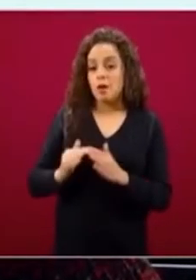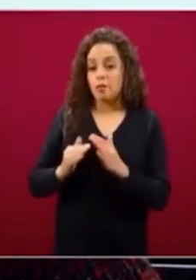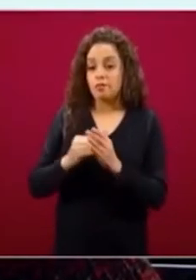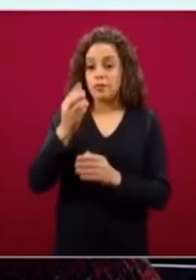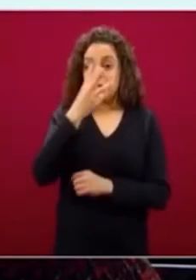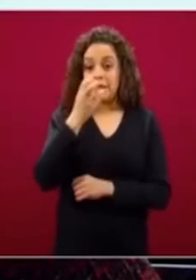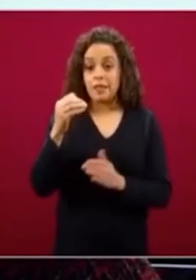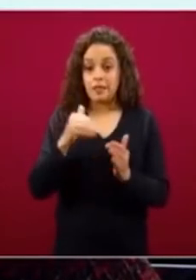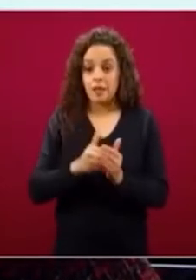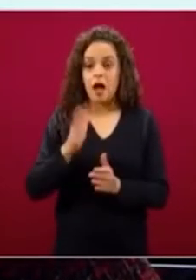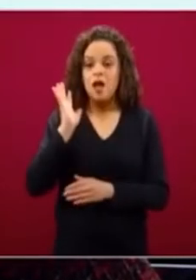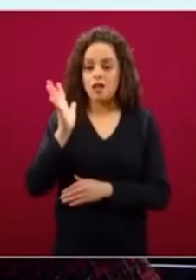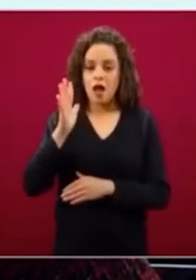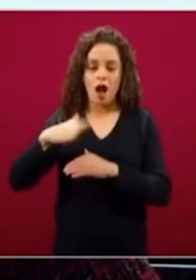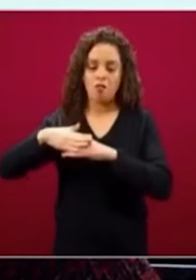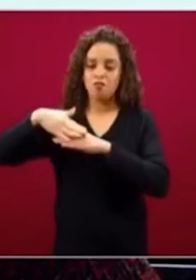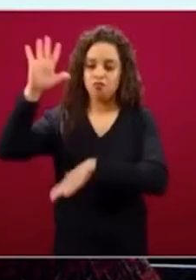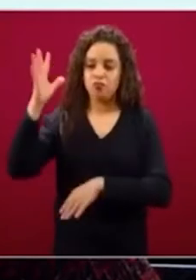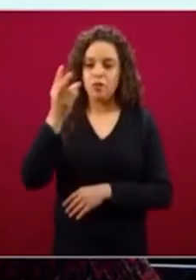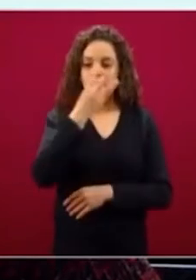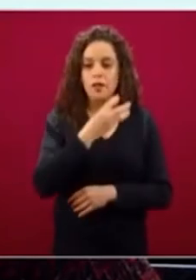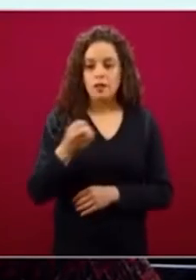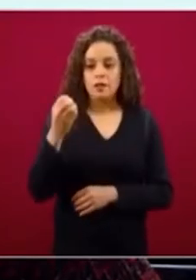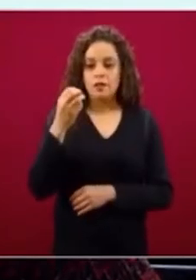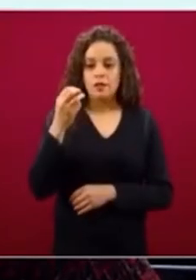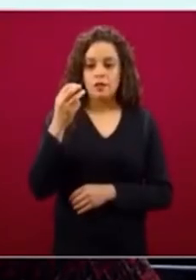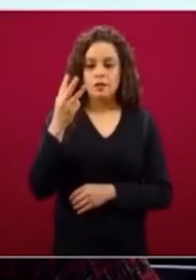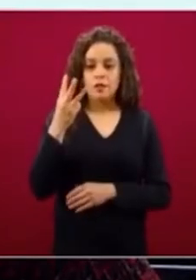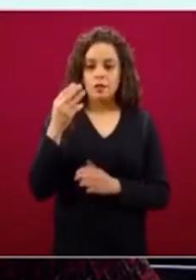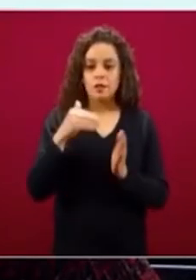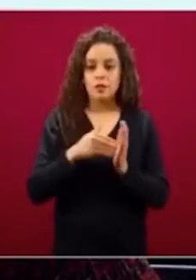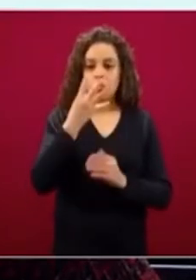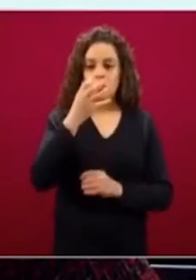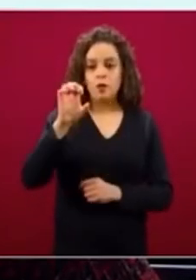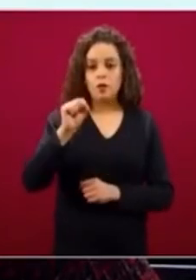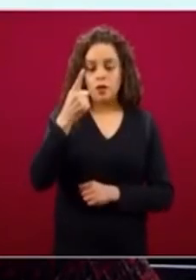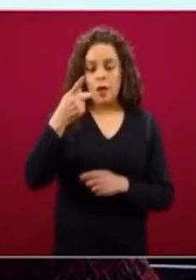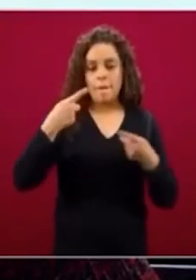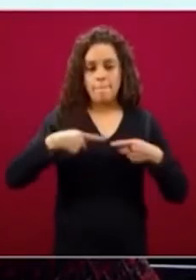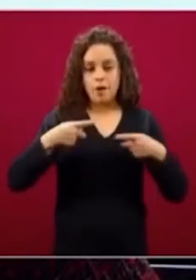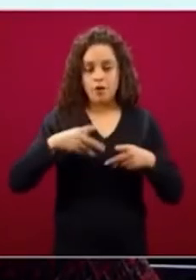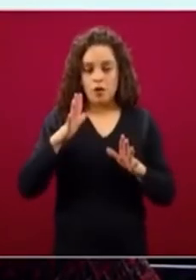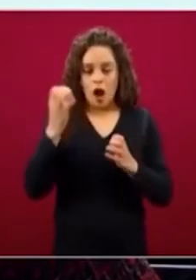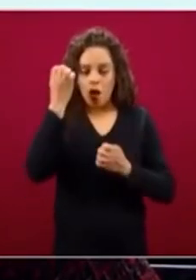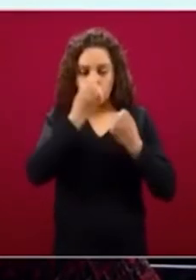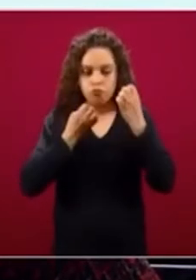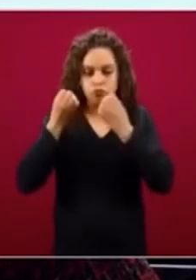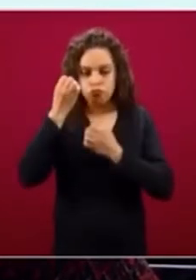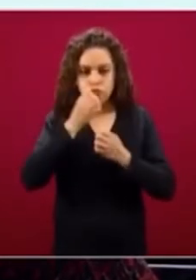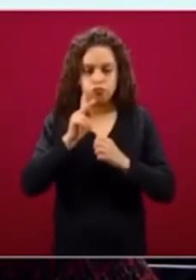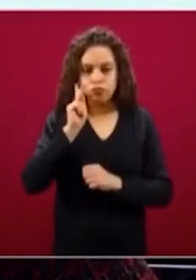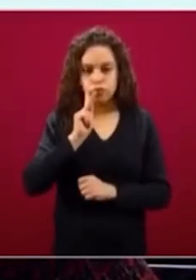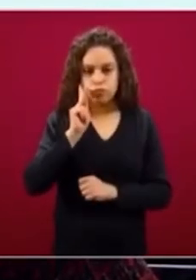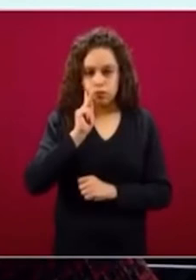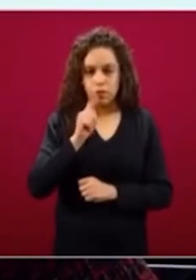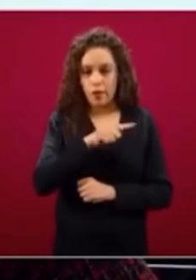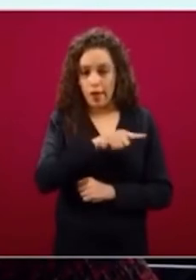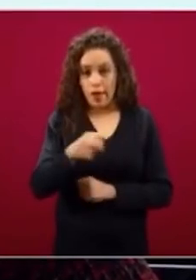lo superamos, 303 mil 461 personas estudiadas hasta el momento, de las cuales